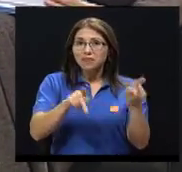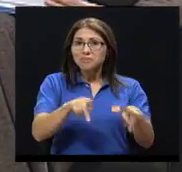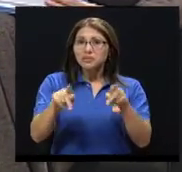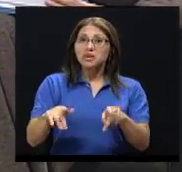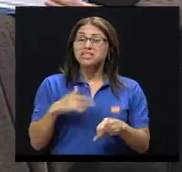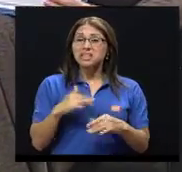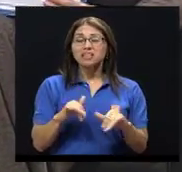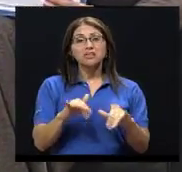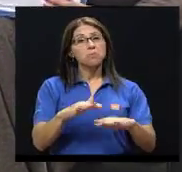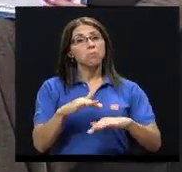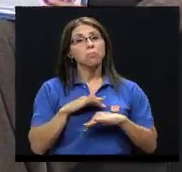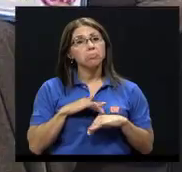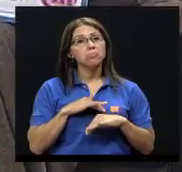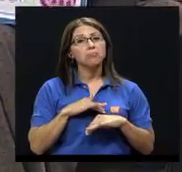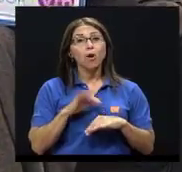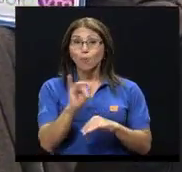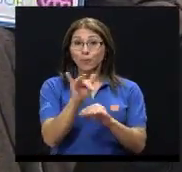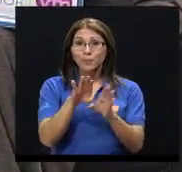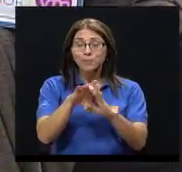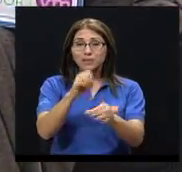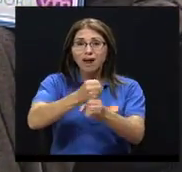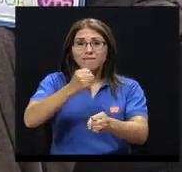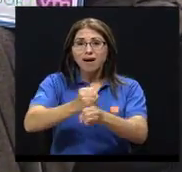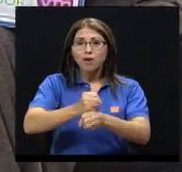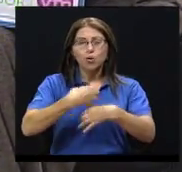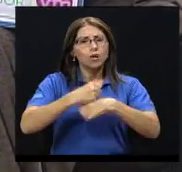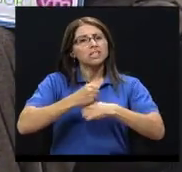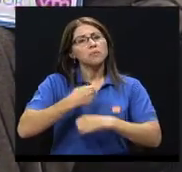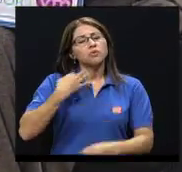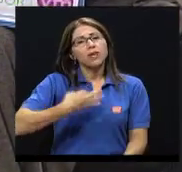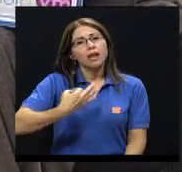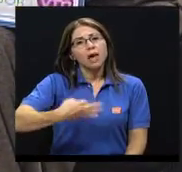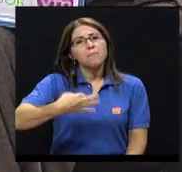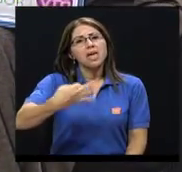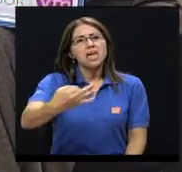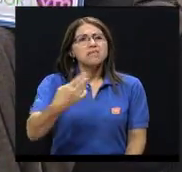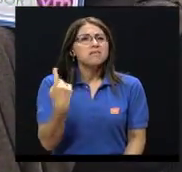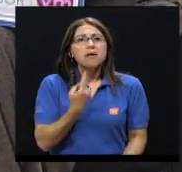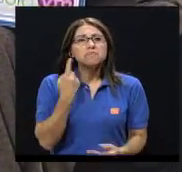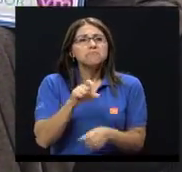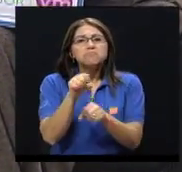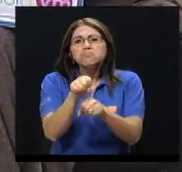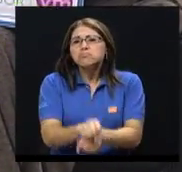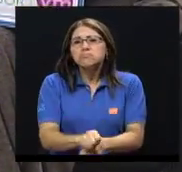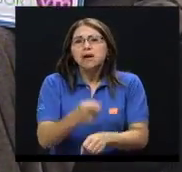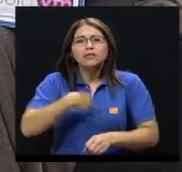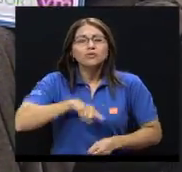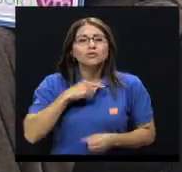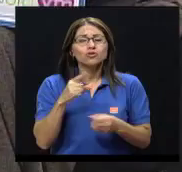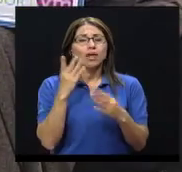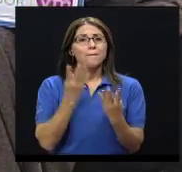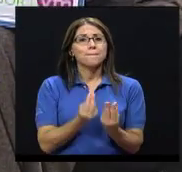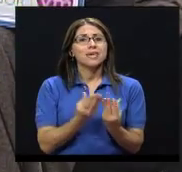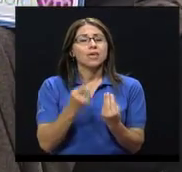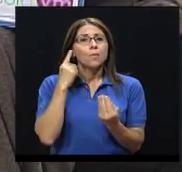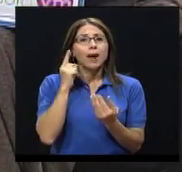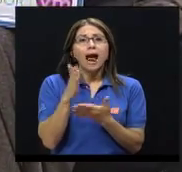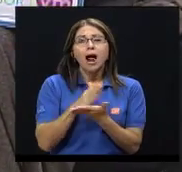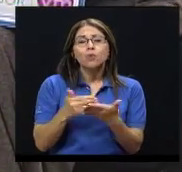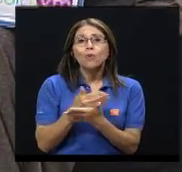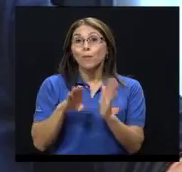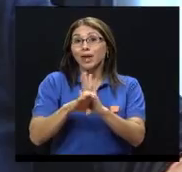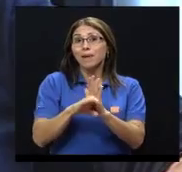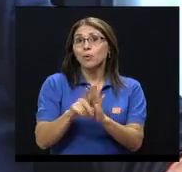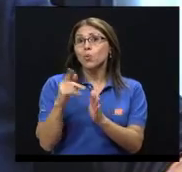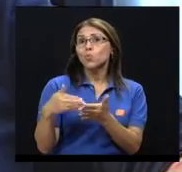trabajo ya es como muy monótono, ya lo hacemos diariamente y nos cuesta o nos da mucho temor aventurarnos o arriesgarnos, que se yo, si viene una nueva posibilidad de